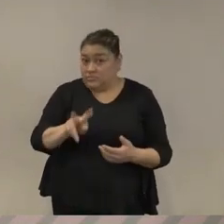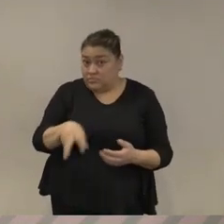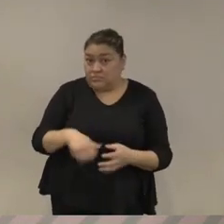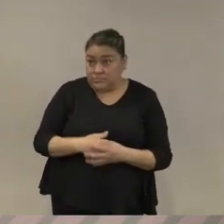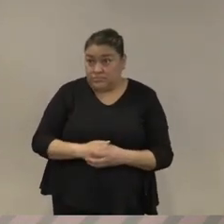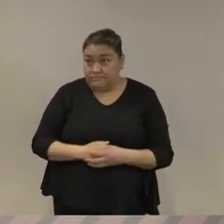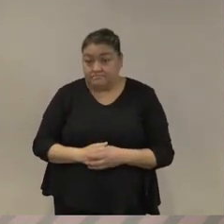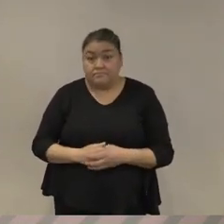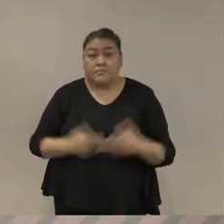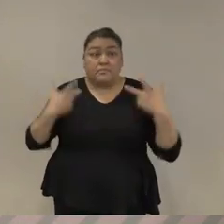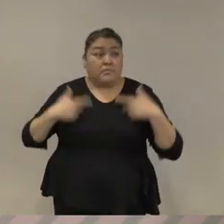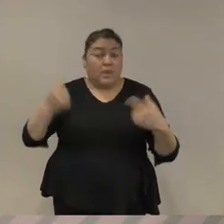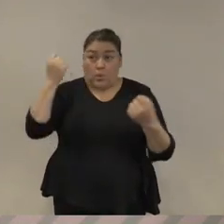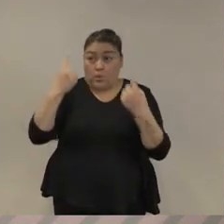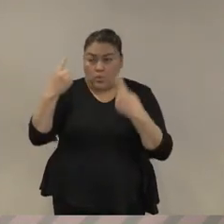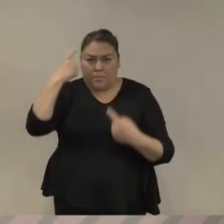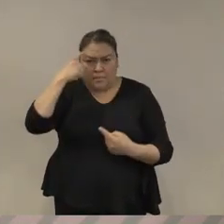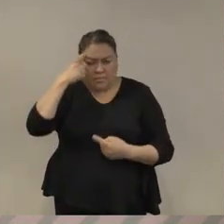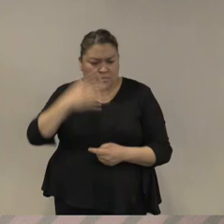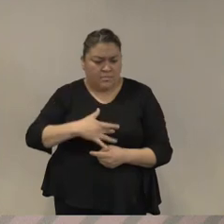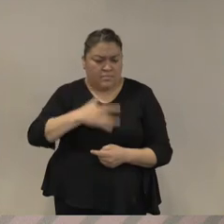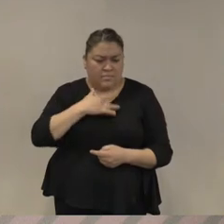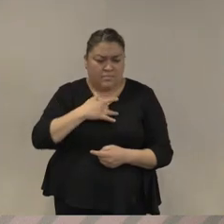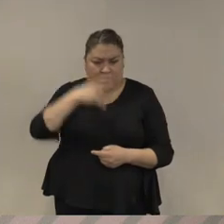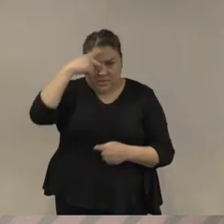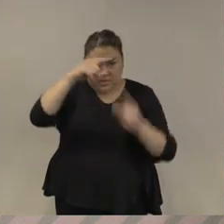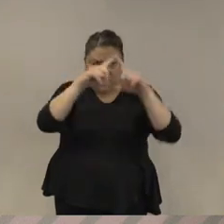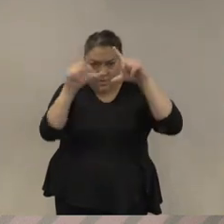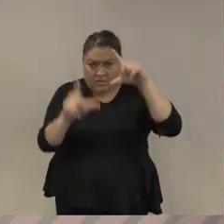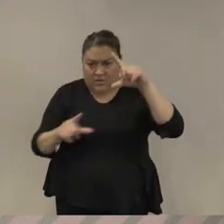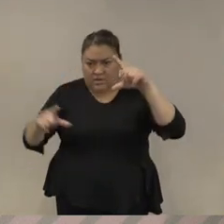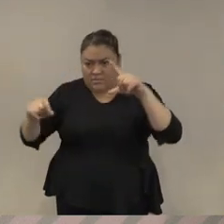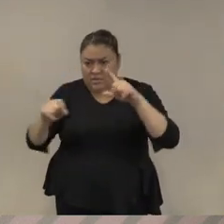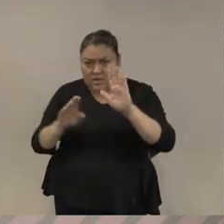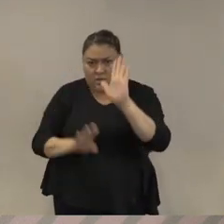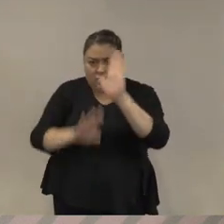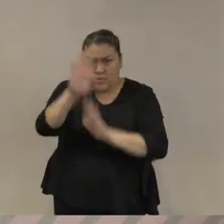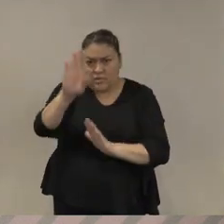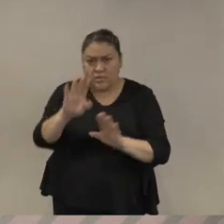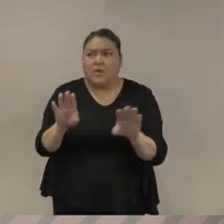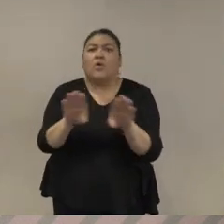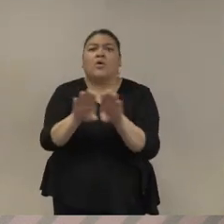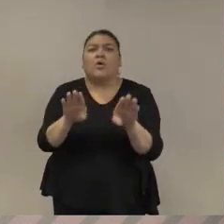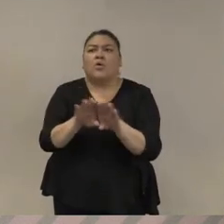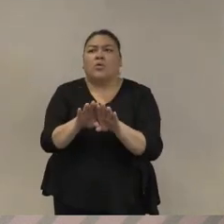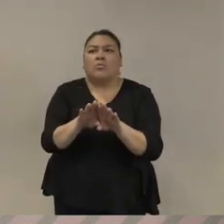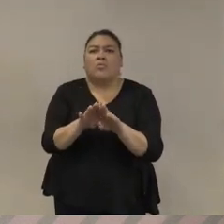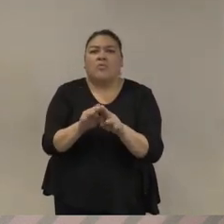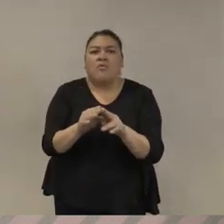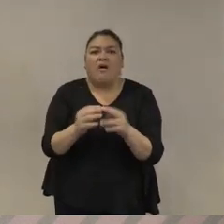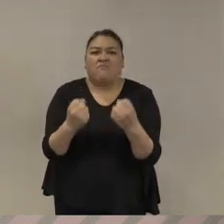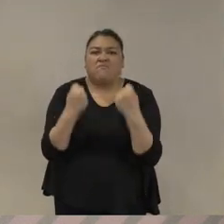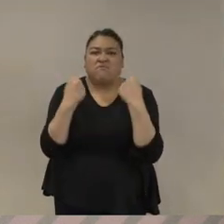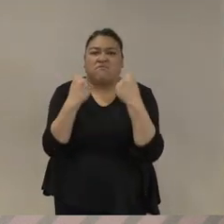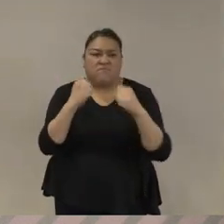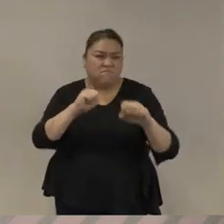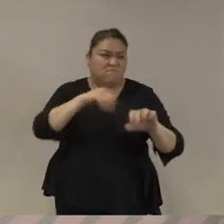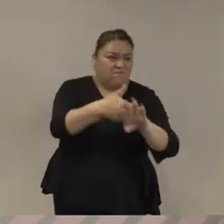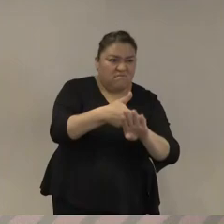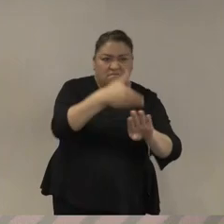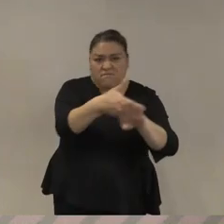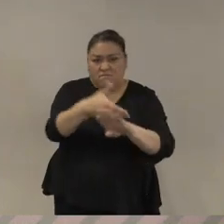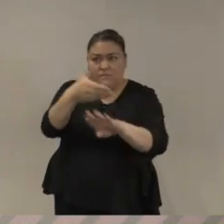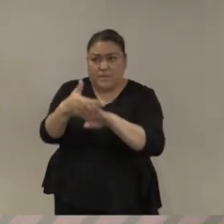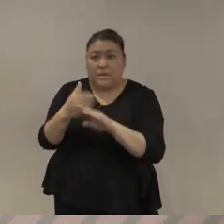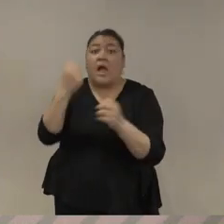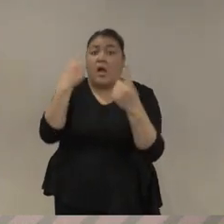hay quien cree que la salida de este país es a través del uso de la fuerza y hay quien cree que la salida